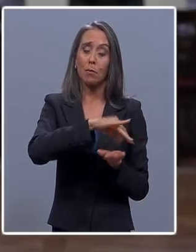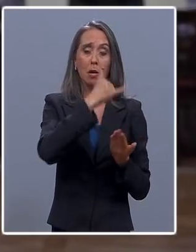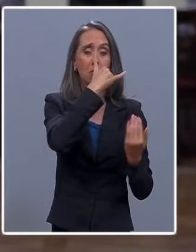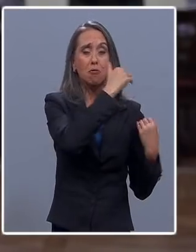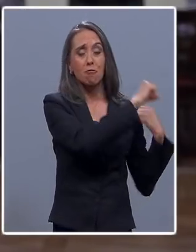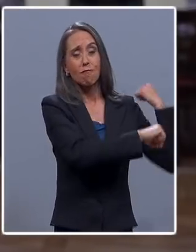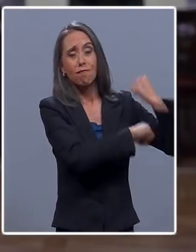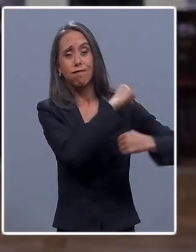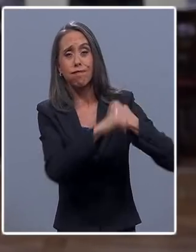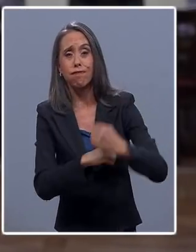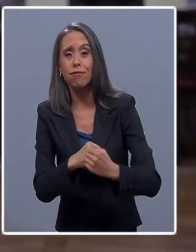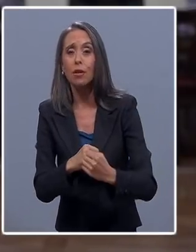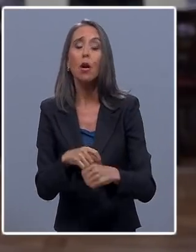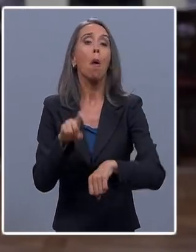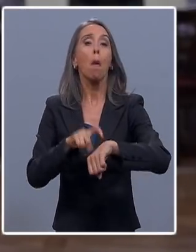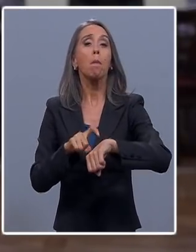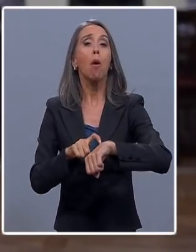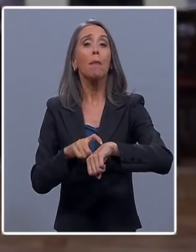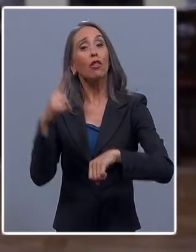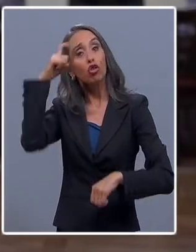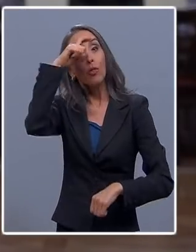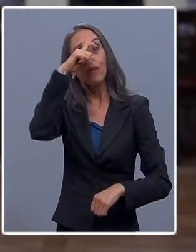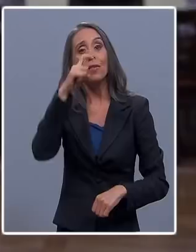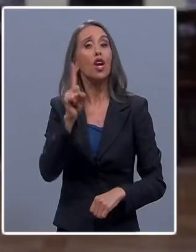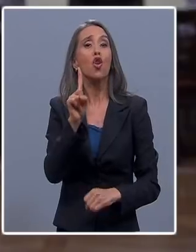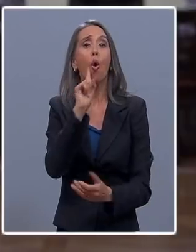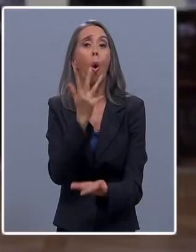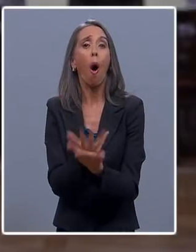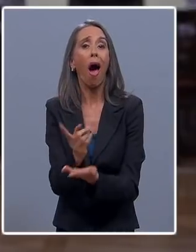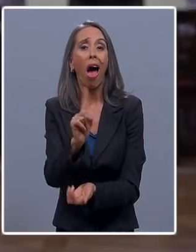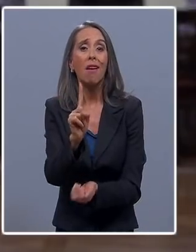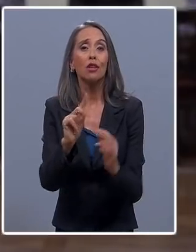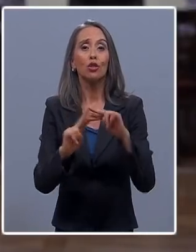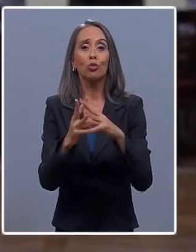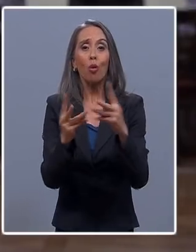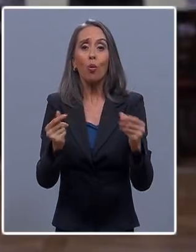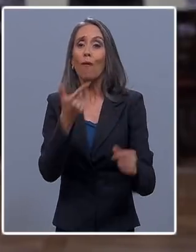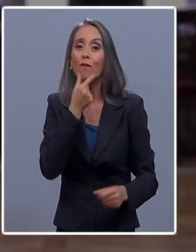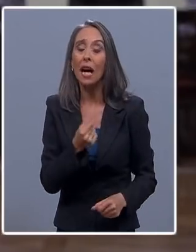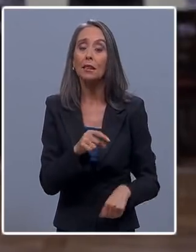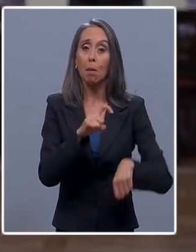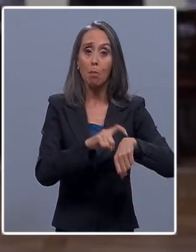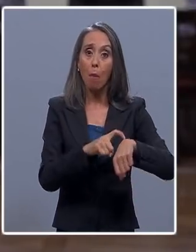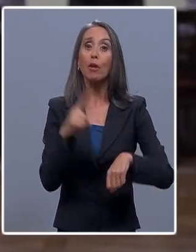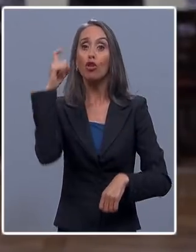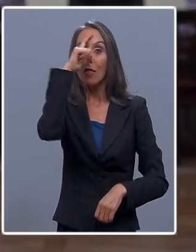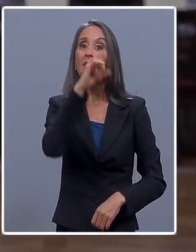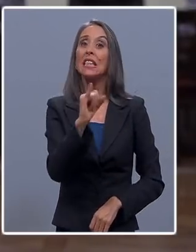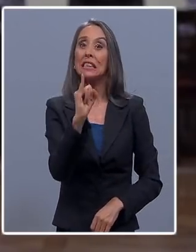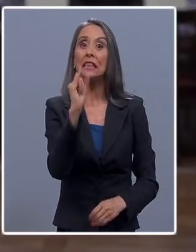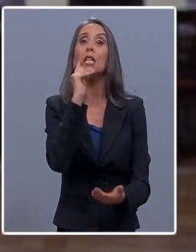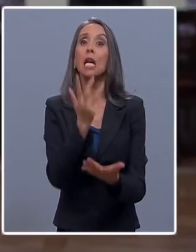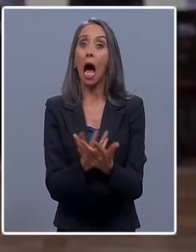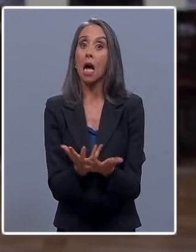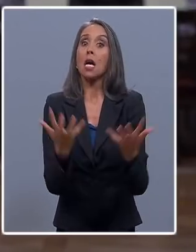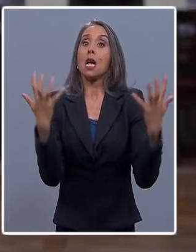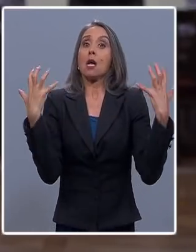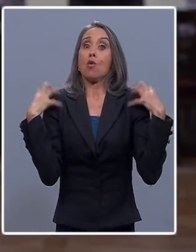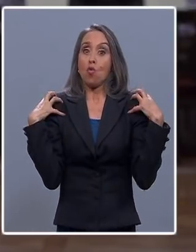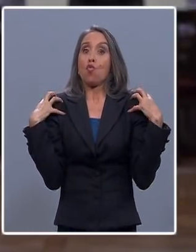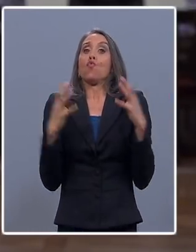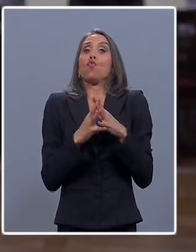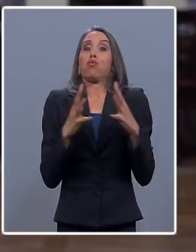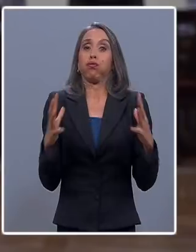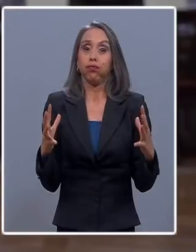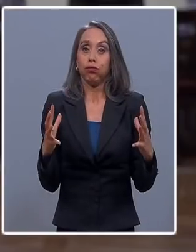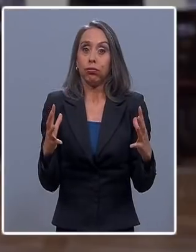décadas y en tiempos difíciles no hay soluciones fáciles pero en tiempos difíciles si hay responsabilidades grandes